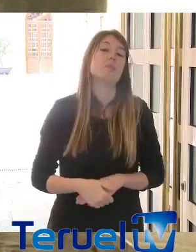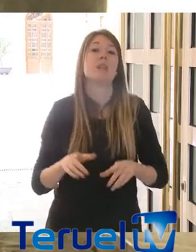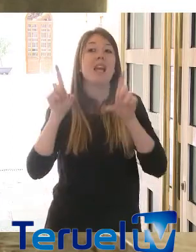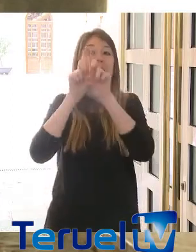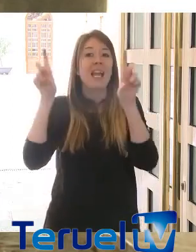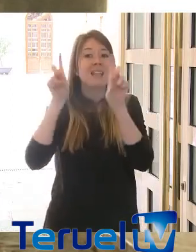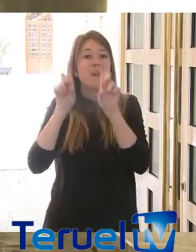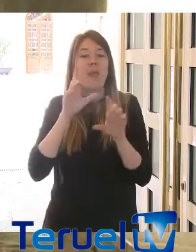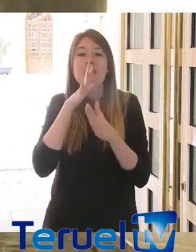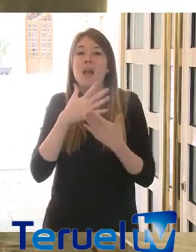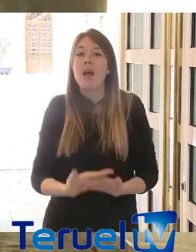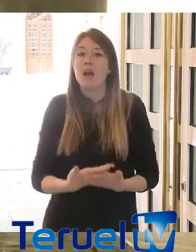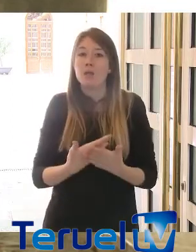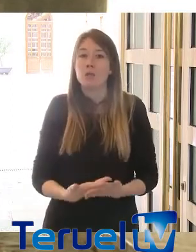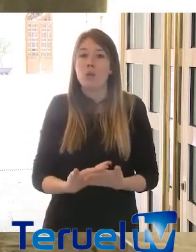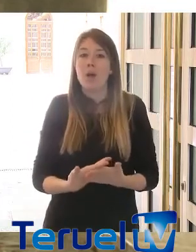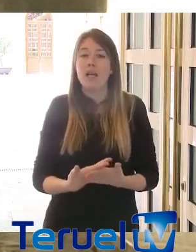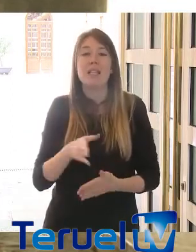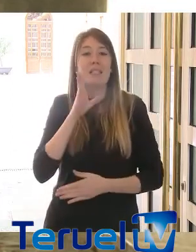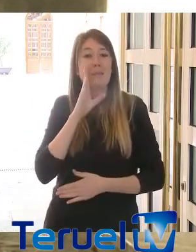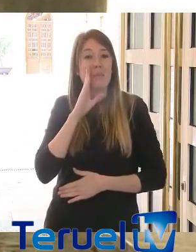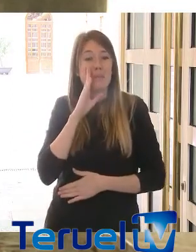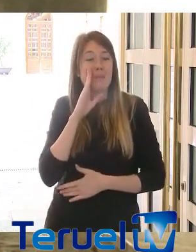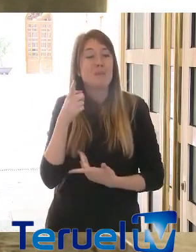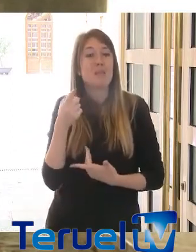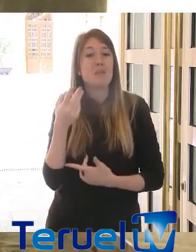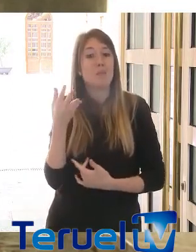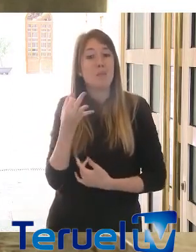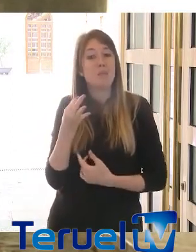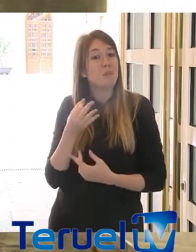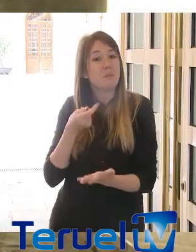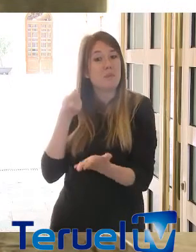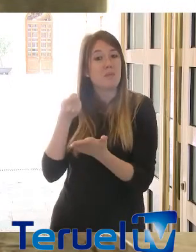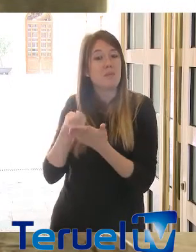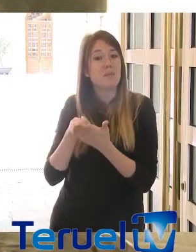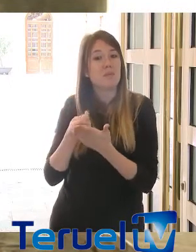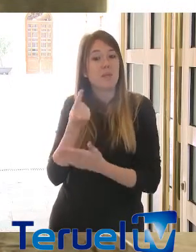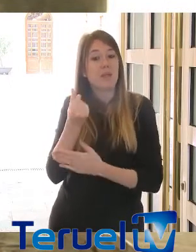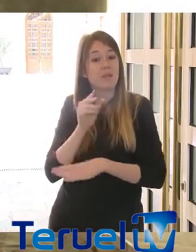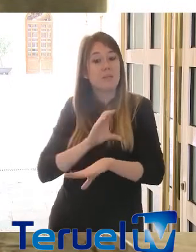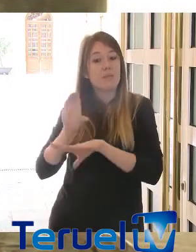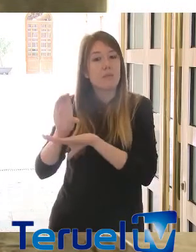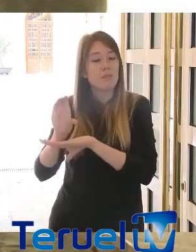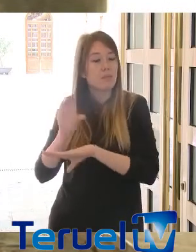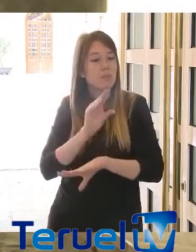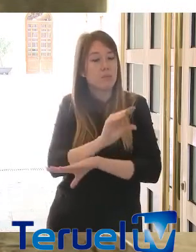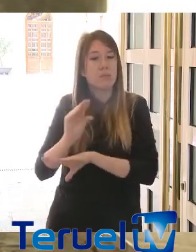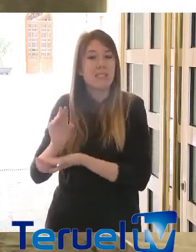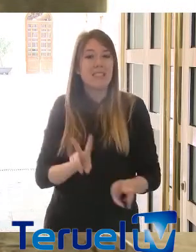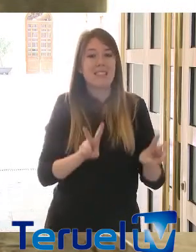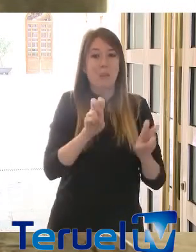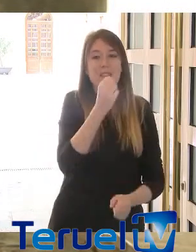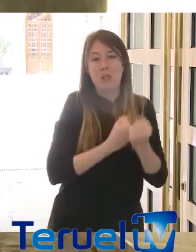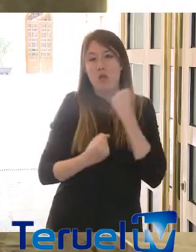locales de la comunidad autónoma esos superávit que existen y que no deben ser otro objeto que destinarlos a temas económicos y a temas